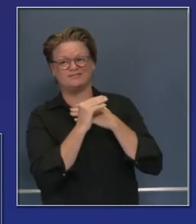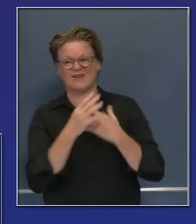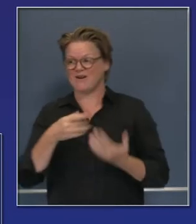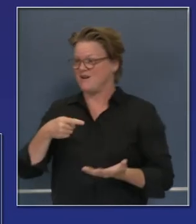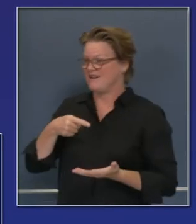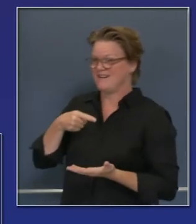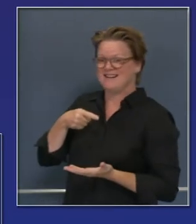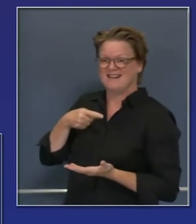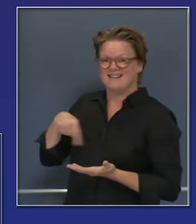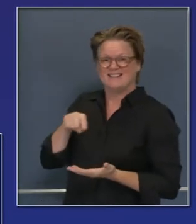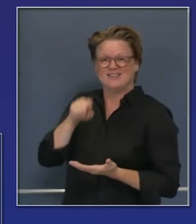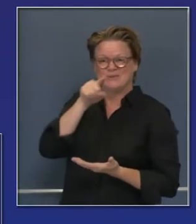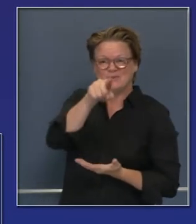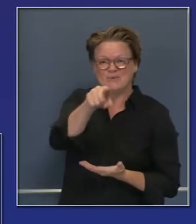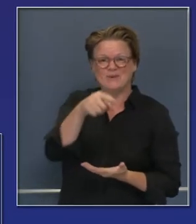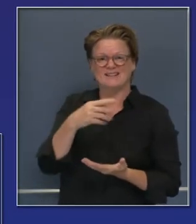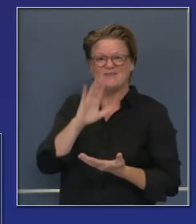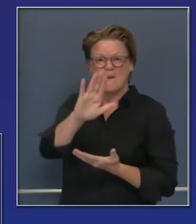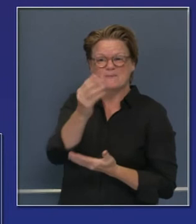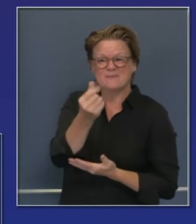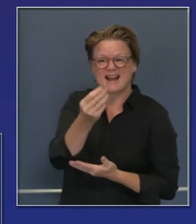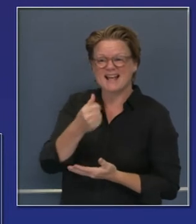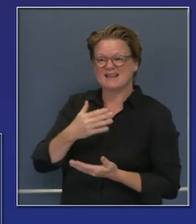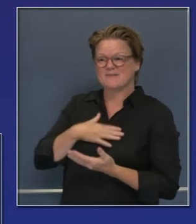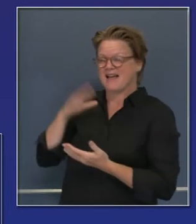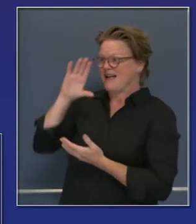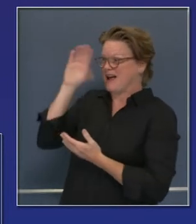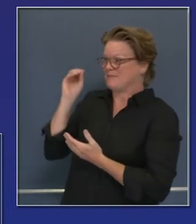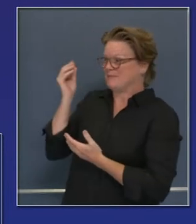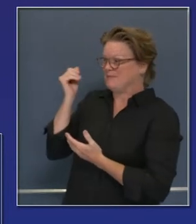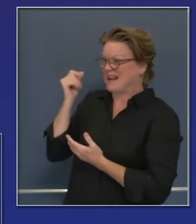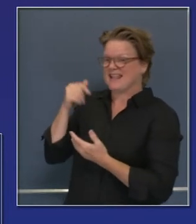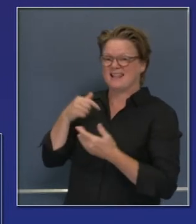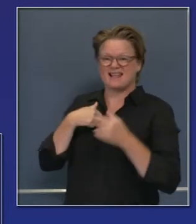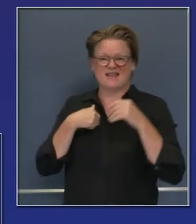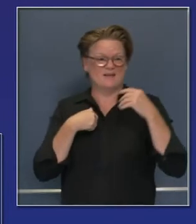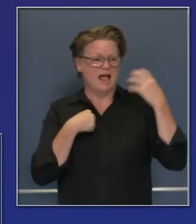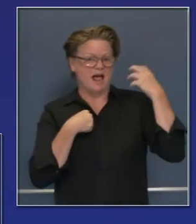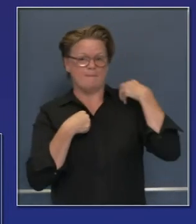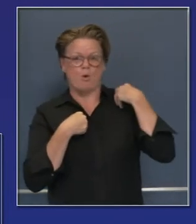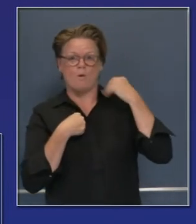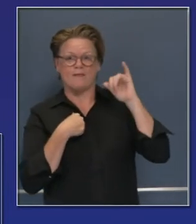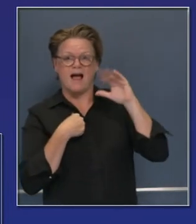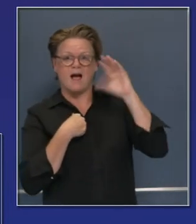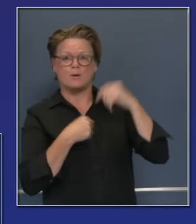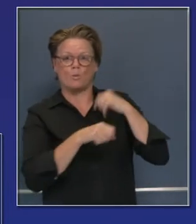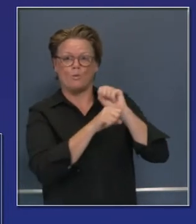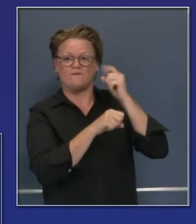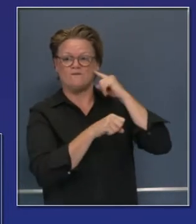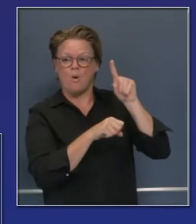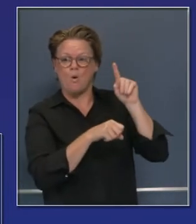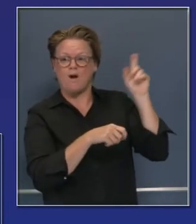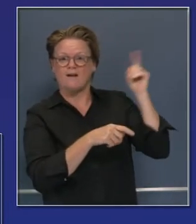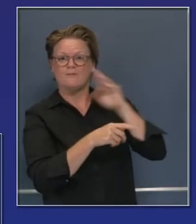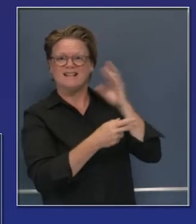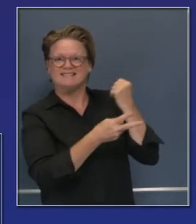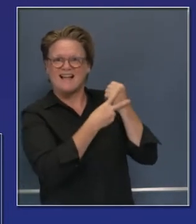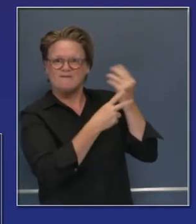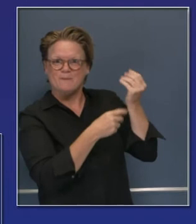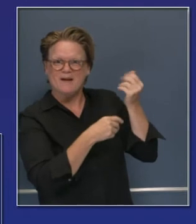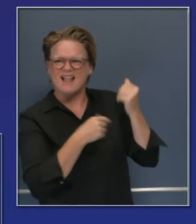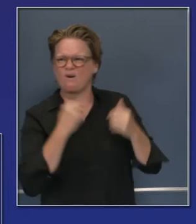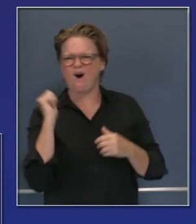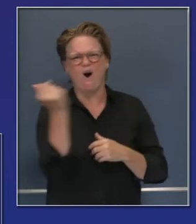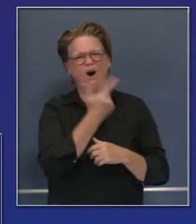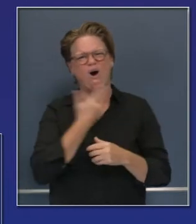para empleadores para las plantas para el sistema medical y también para los contribuyentes para medicare en cuanto a costo o sea